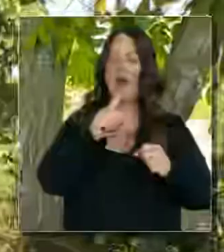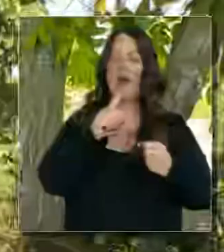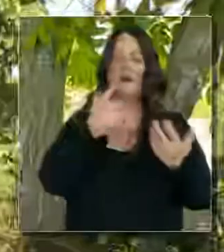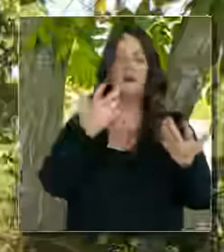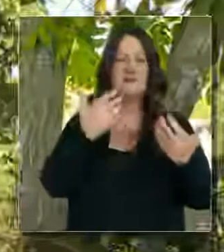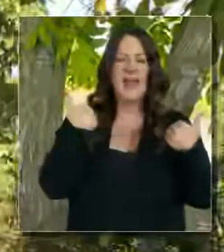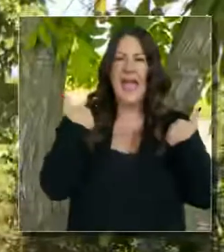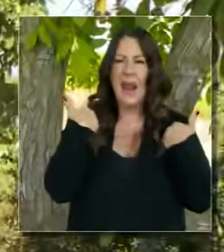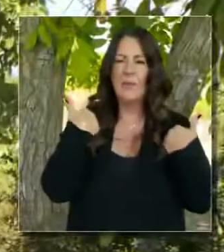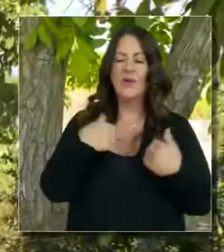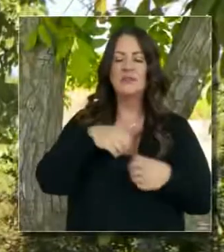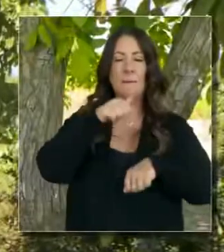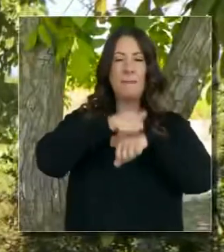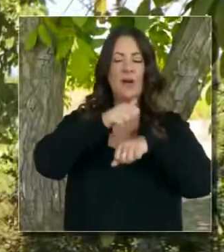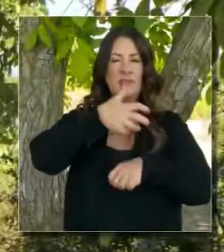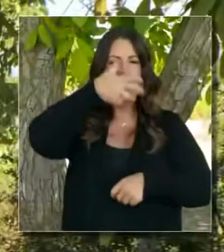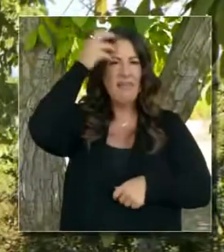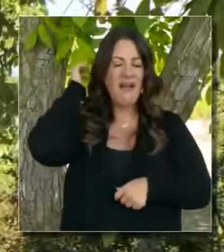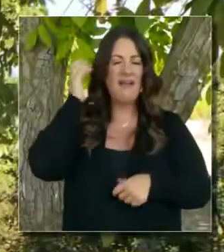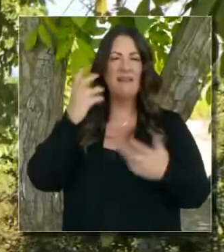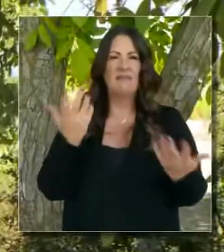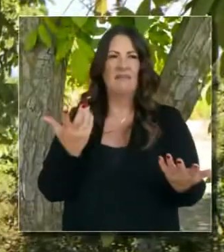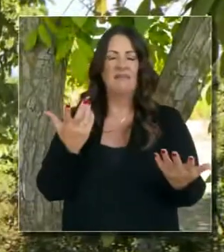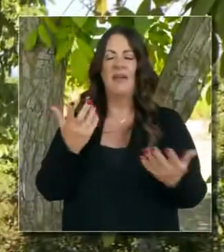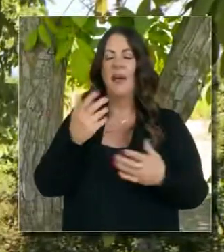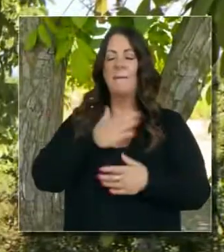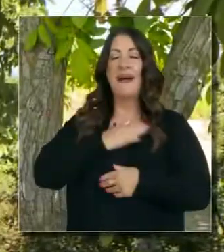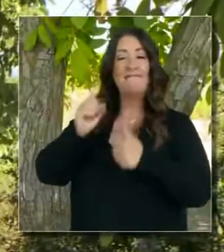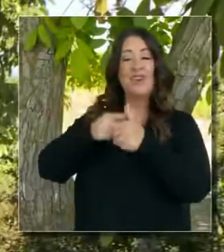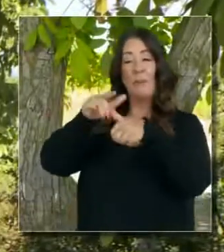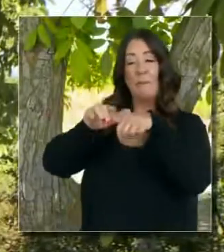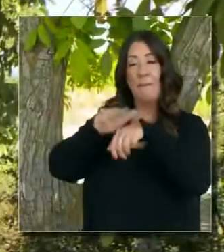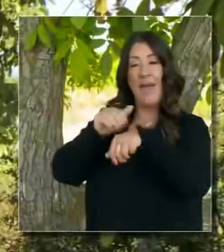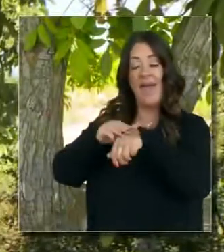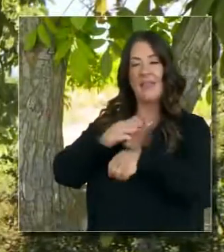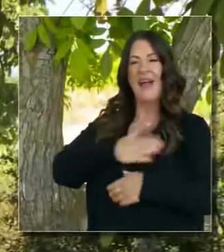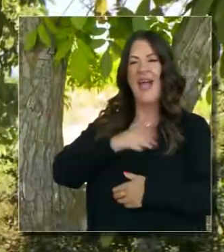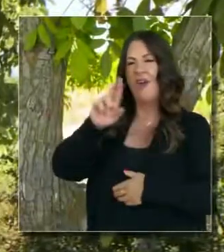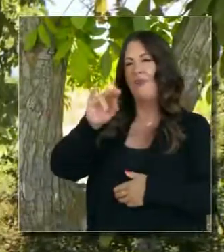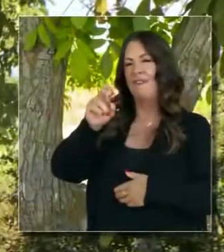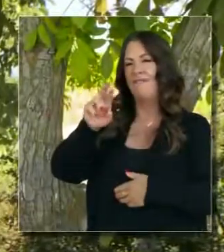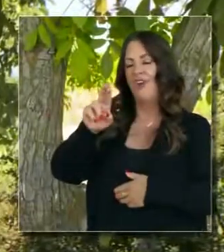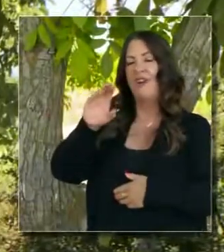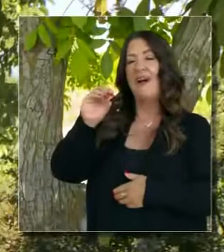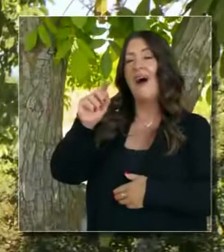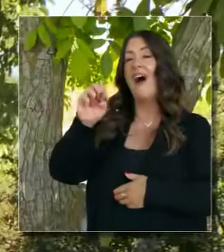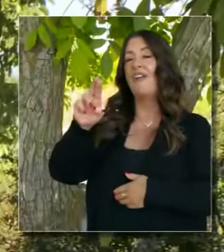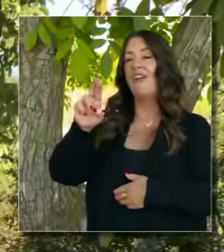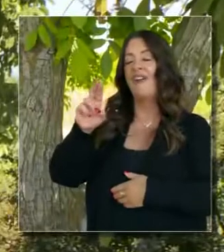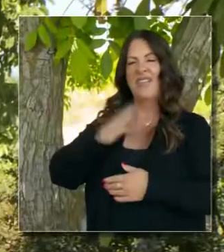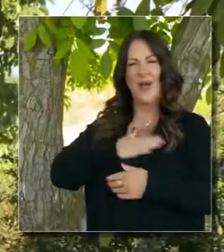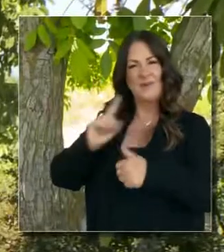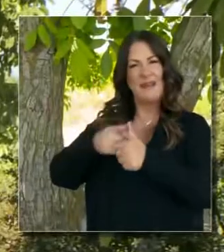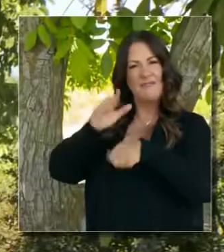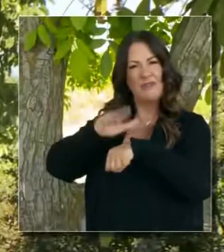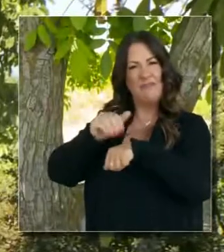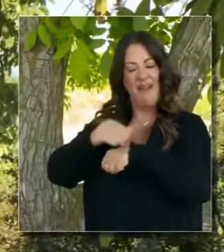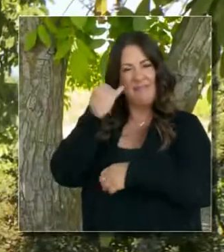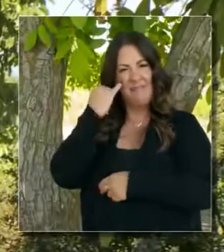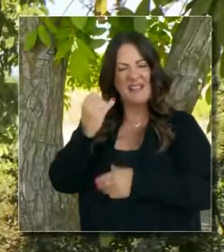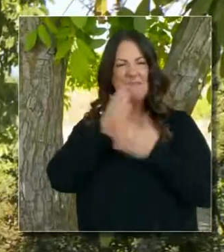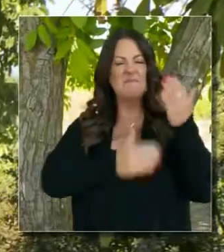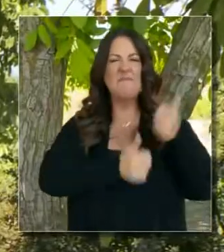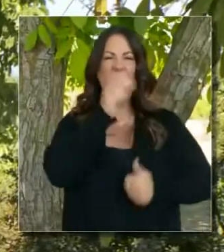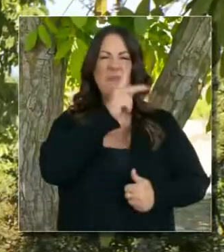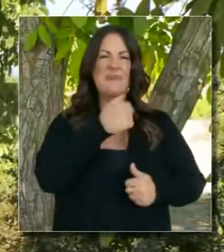La contribución, esa fue mi primer mascota, una marmota. Yo tenía una marmota,